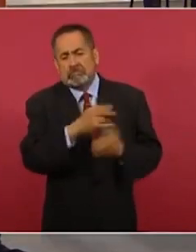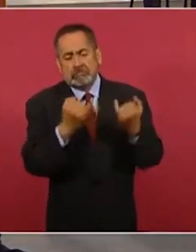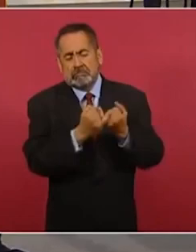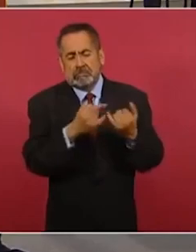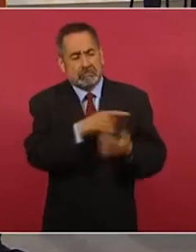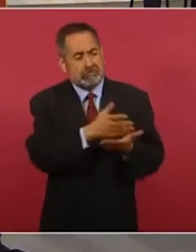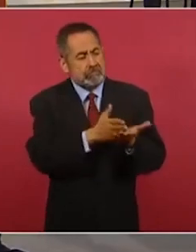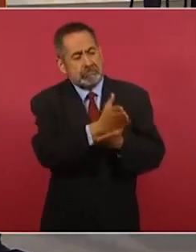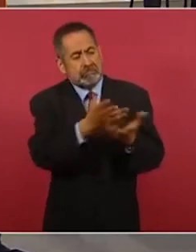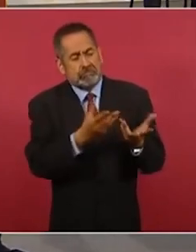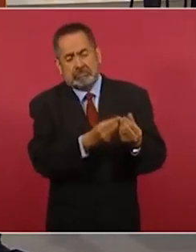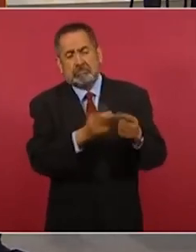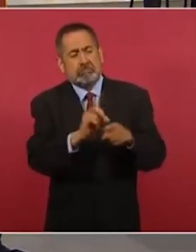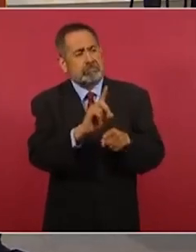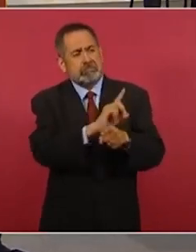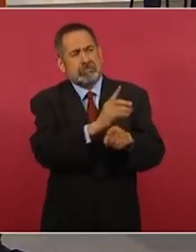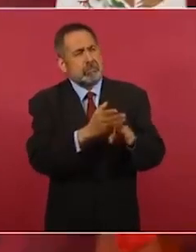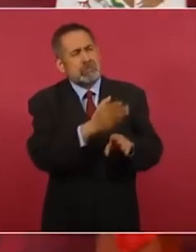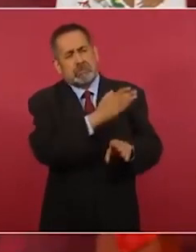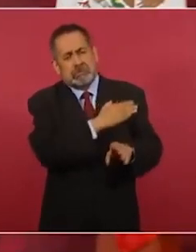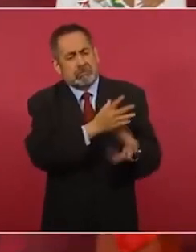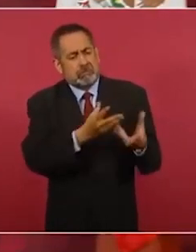ya escogió su lado desde hace tiempo,